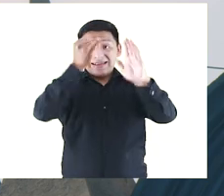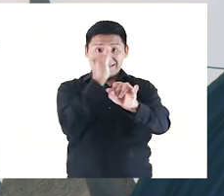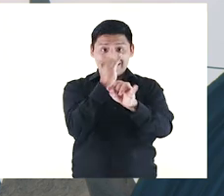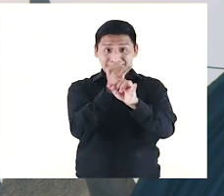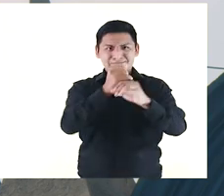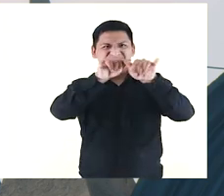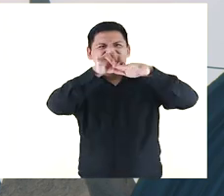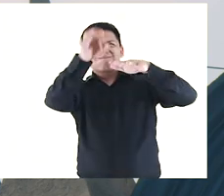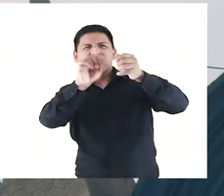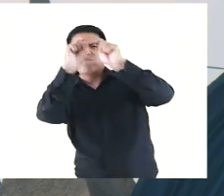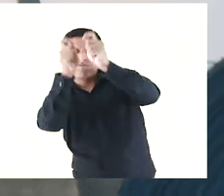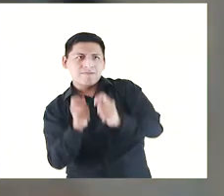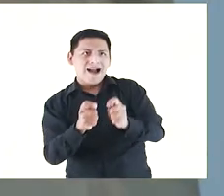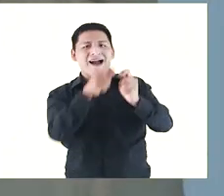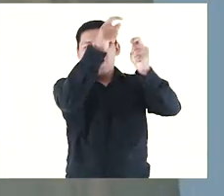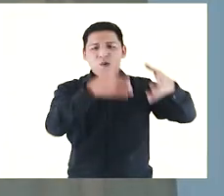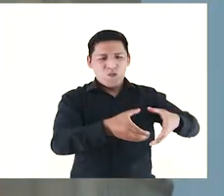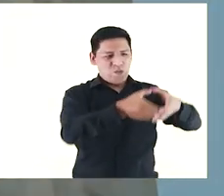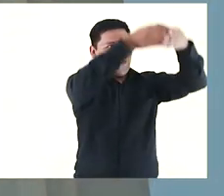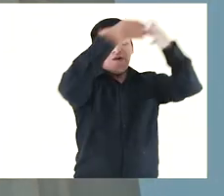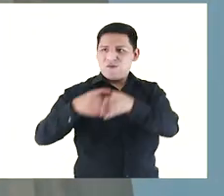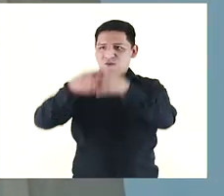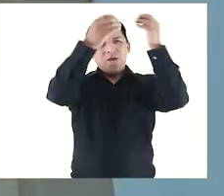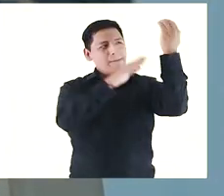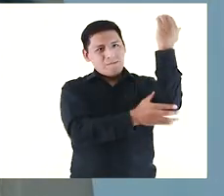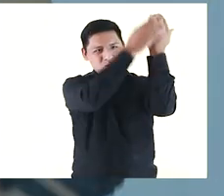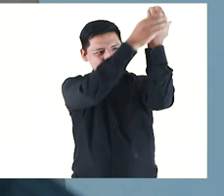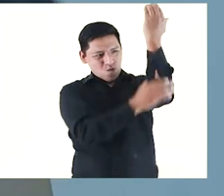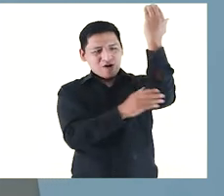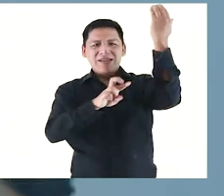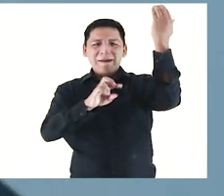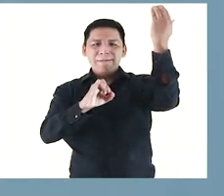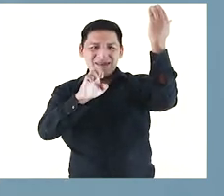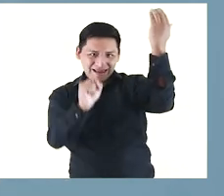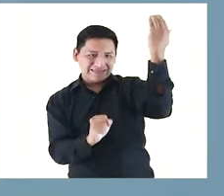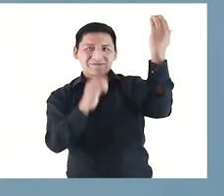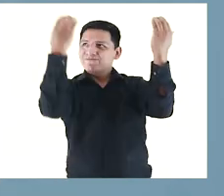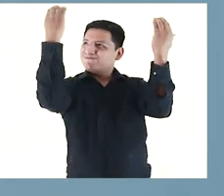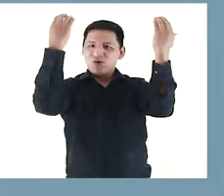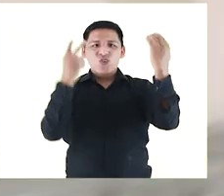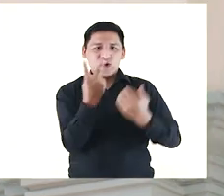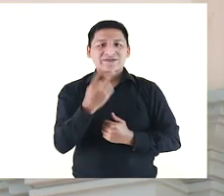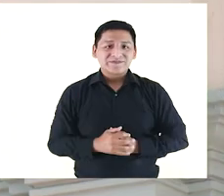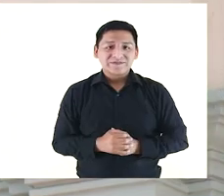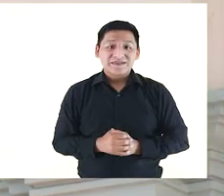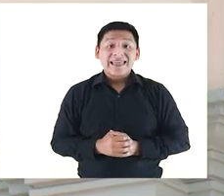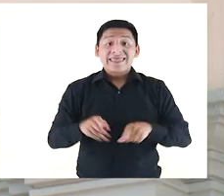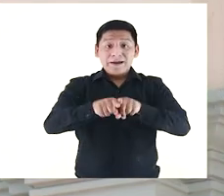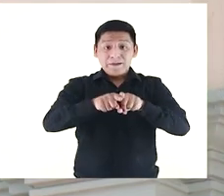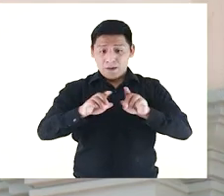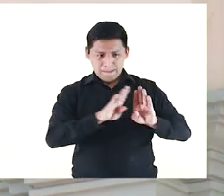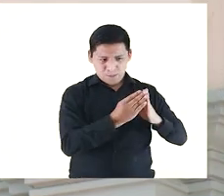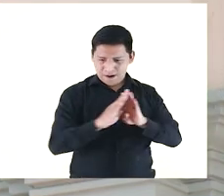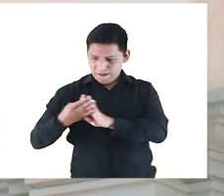una nueva estructura interior permitió abrir las fachadas en el muro de pies, que así se llama el lugar opuesto al altar. Con anterioridad,